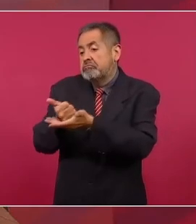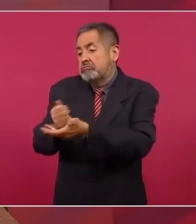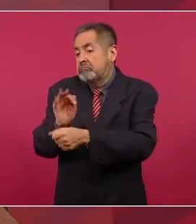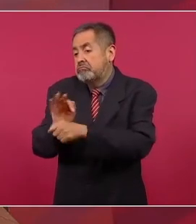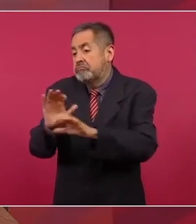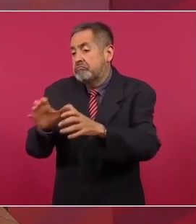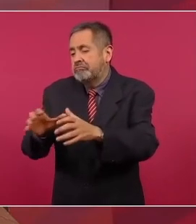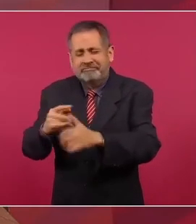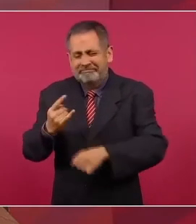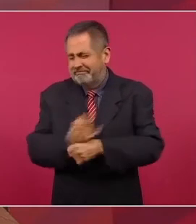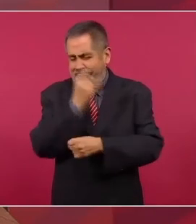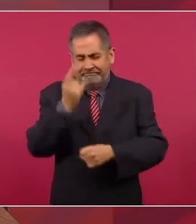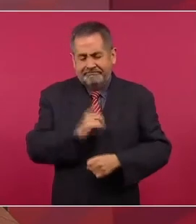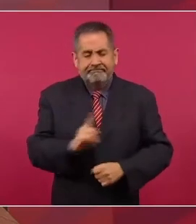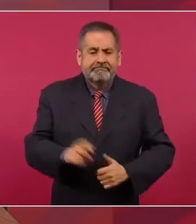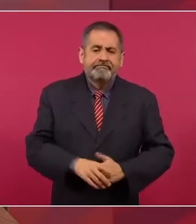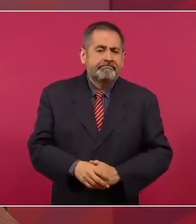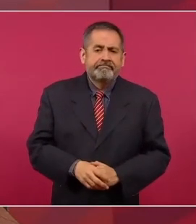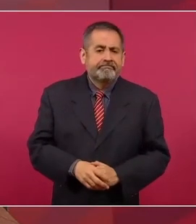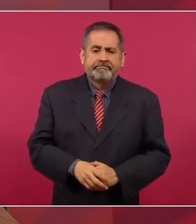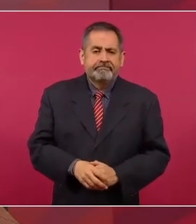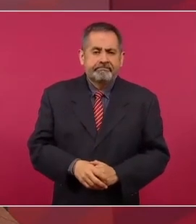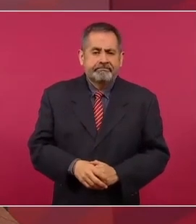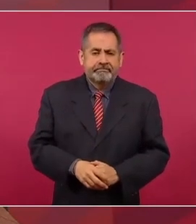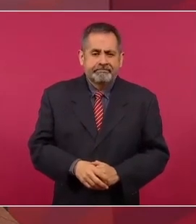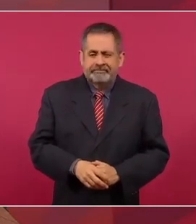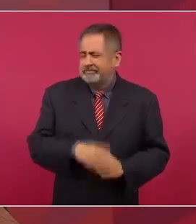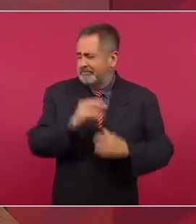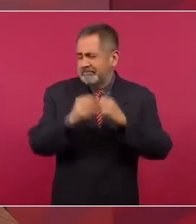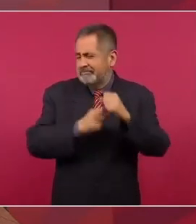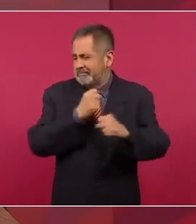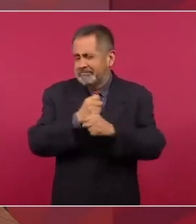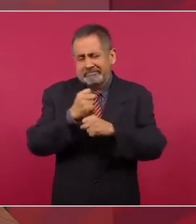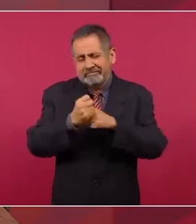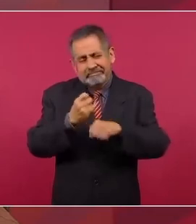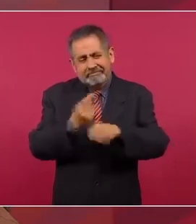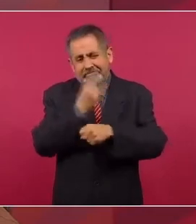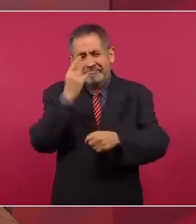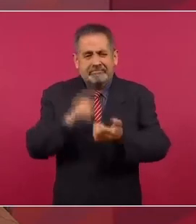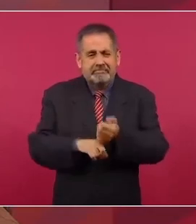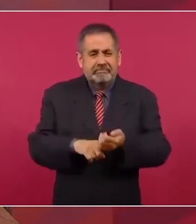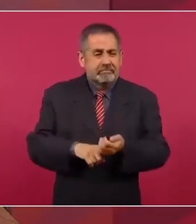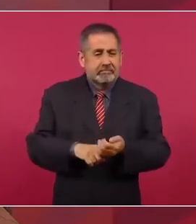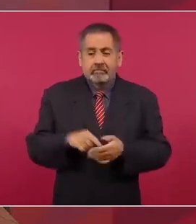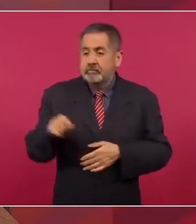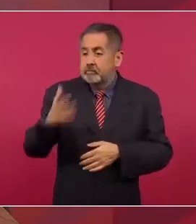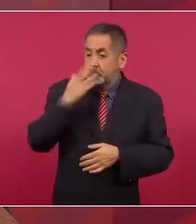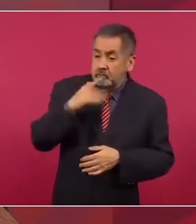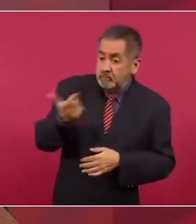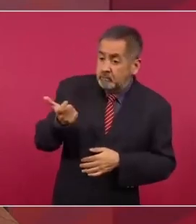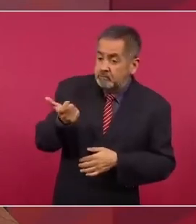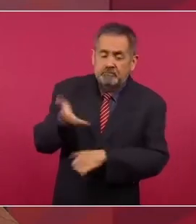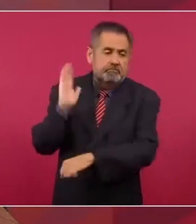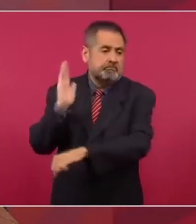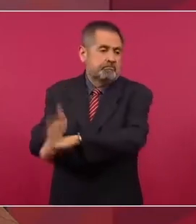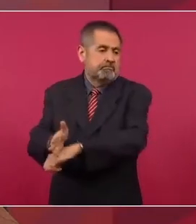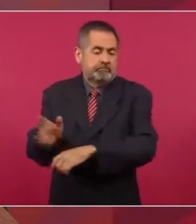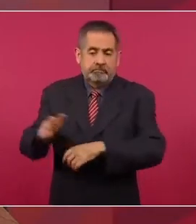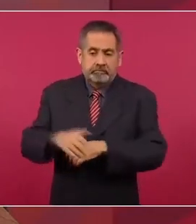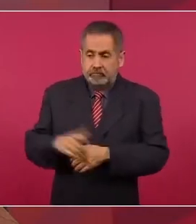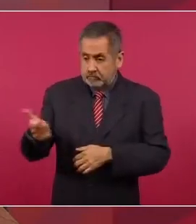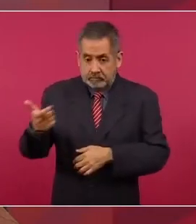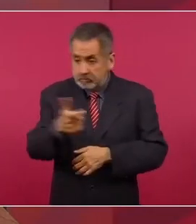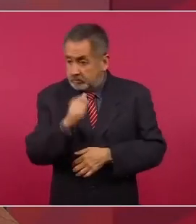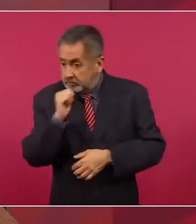siglos de que sólo se castiga al que no tiene con qué comprar la inocencia,